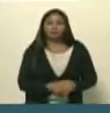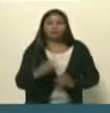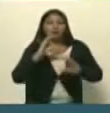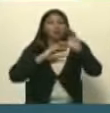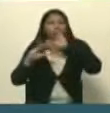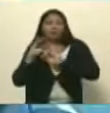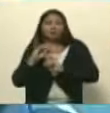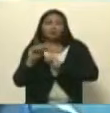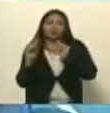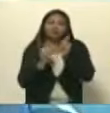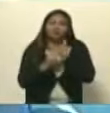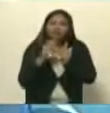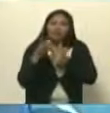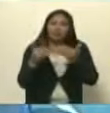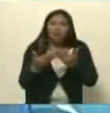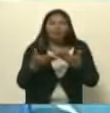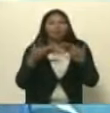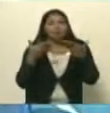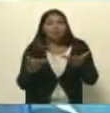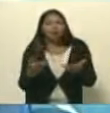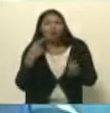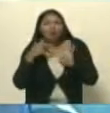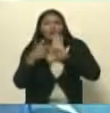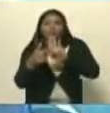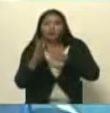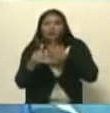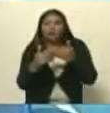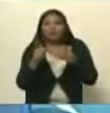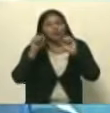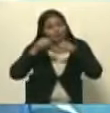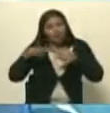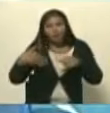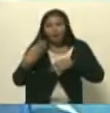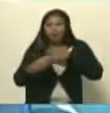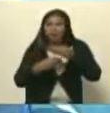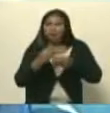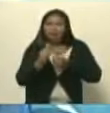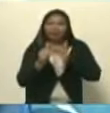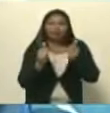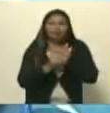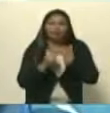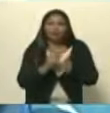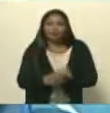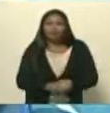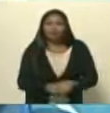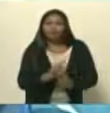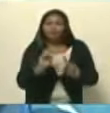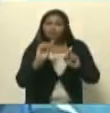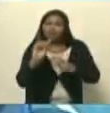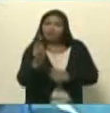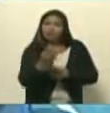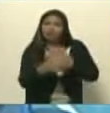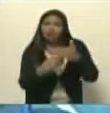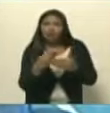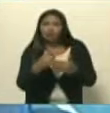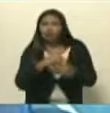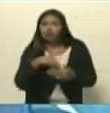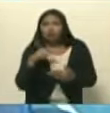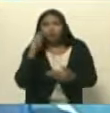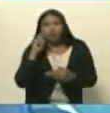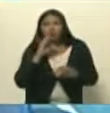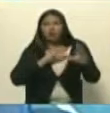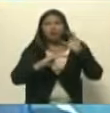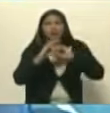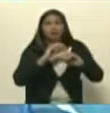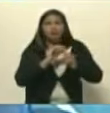alternativa ha dado muestras hay muestras de que si es posible la comunicación alternativa y una iniciativa que no solamente habla de